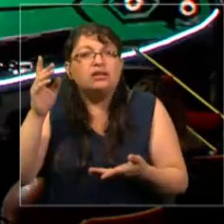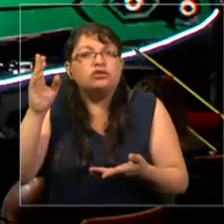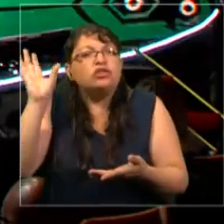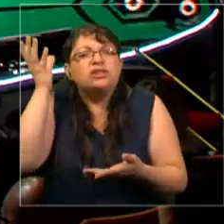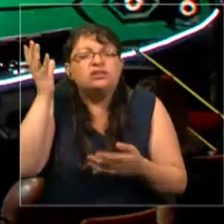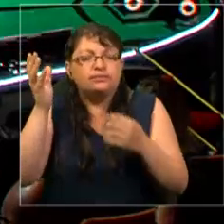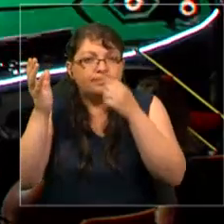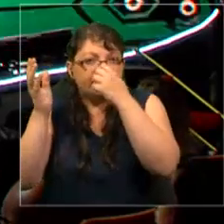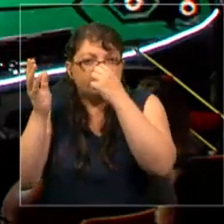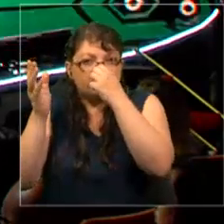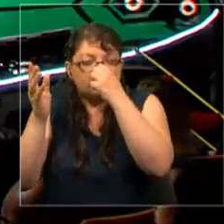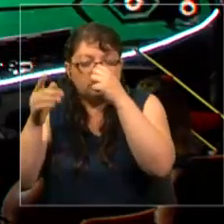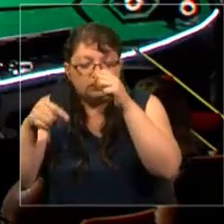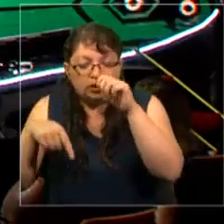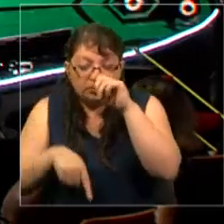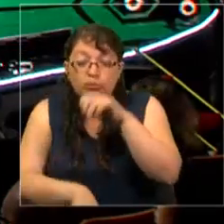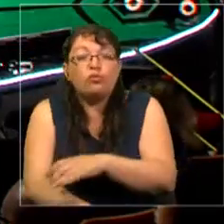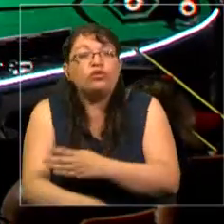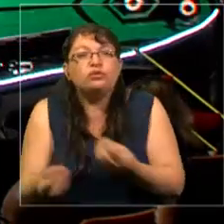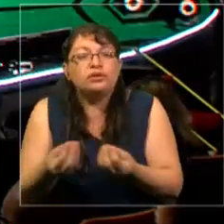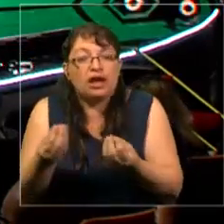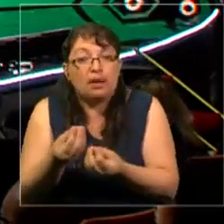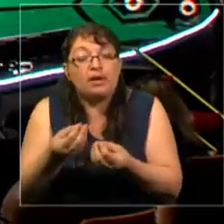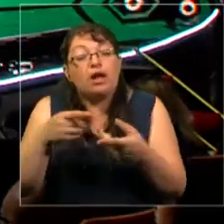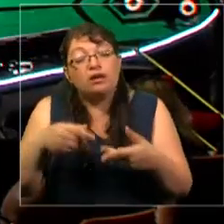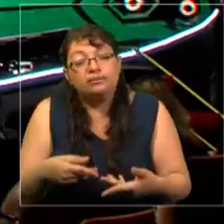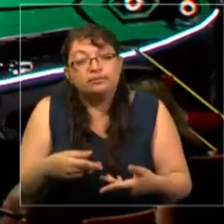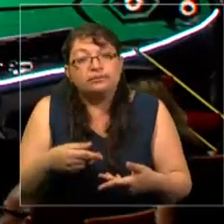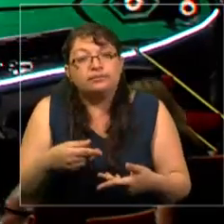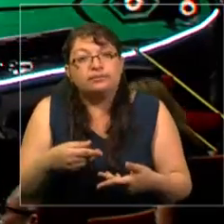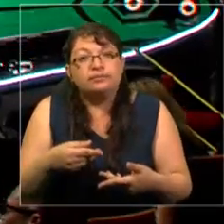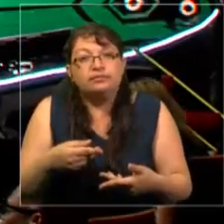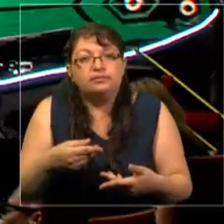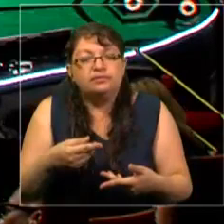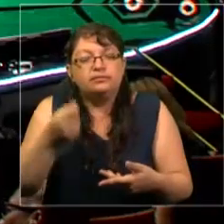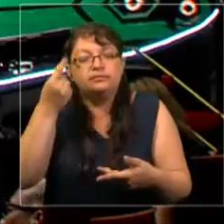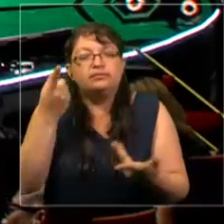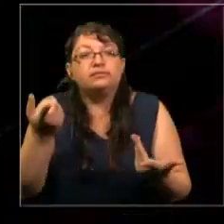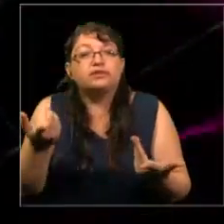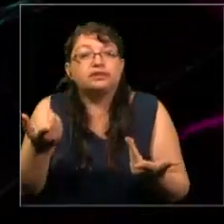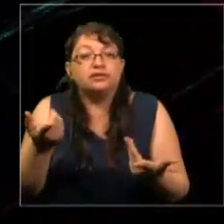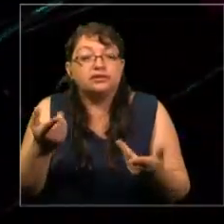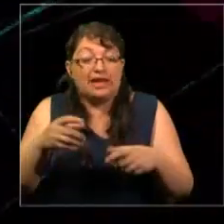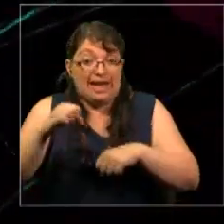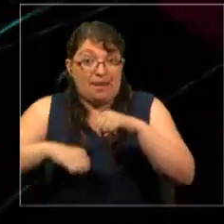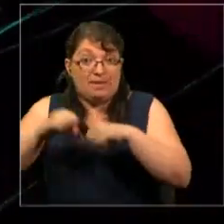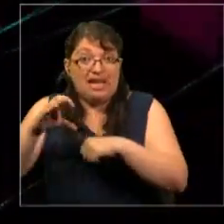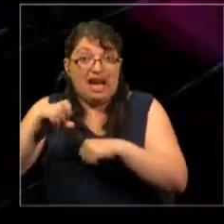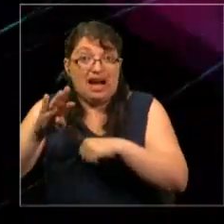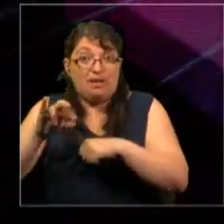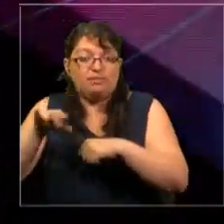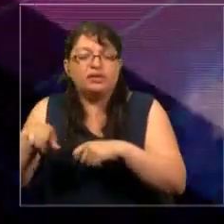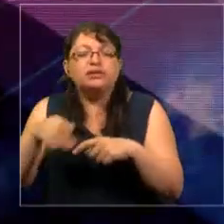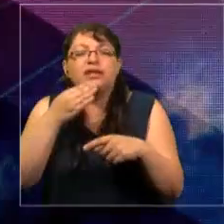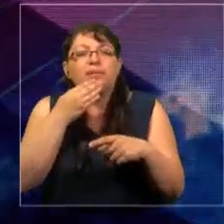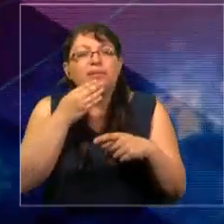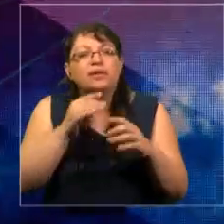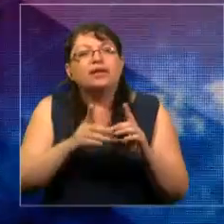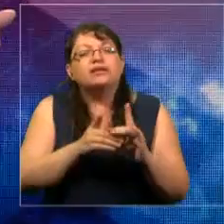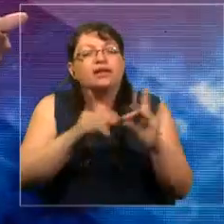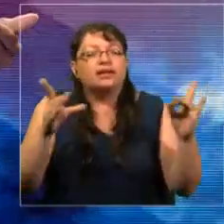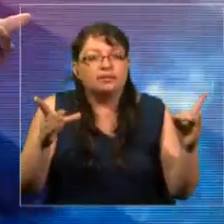profundo. Entonces, nos damos cuenta que, ya que Cambridge Analytica, derechos de datos y la democracia